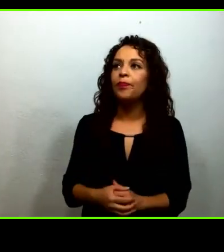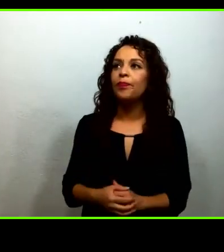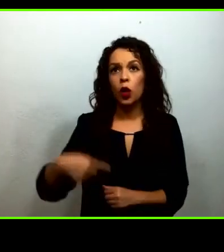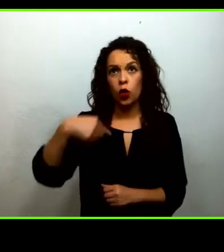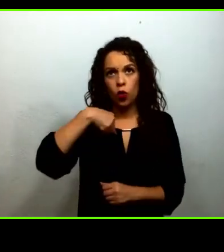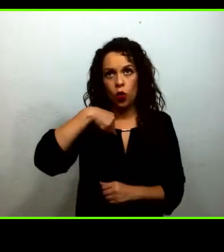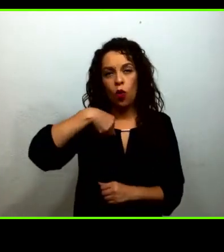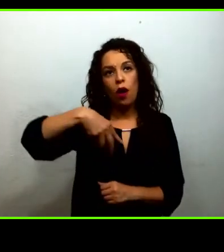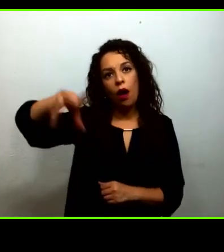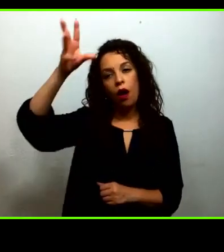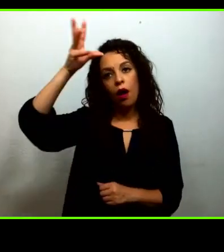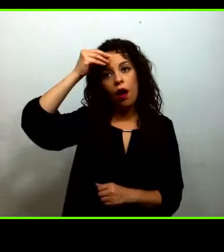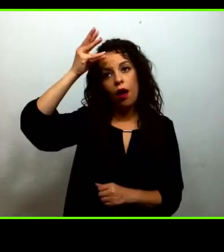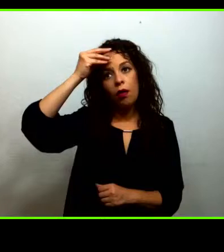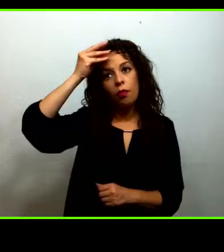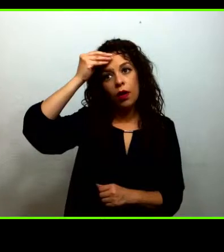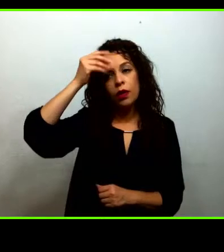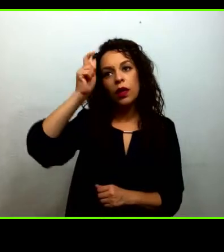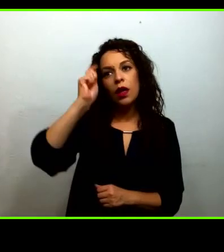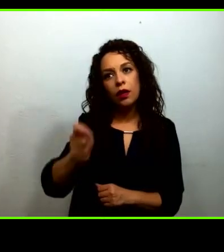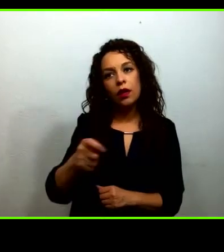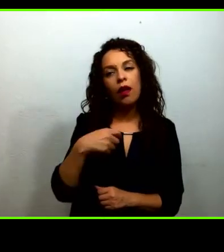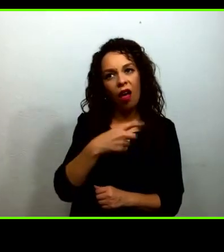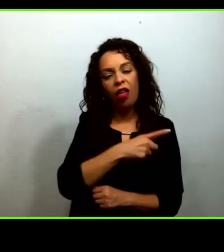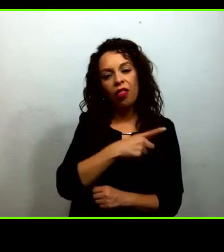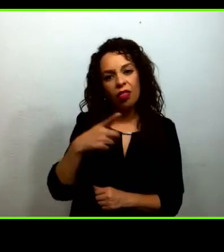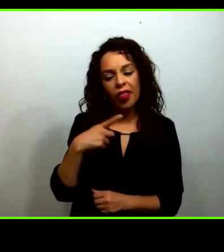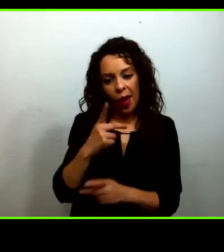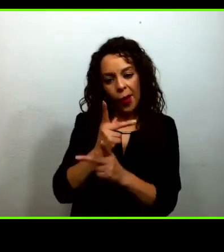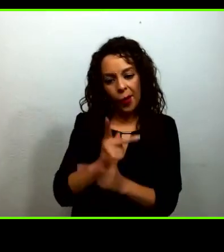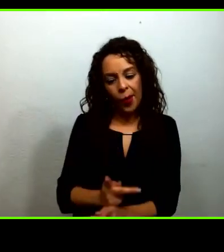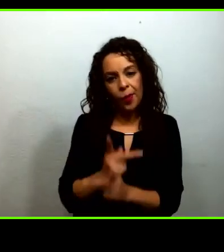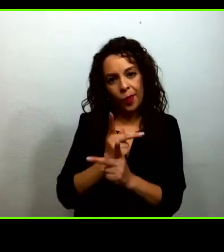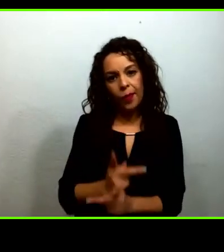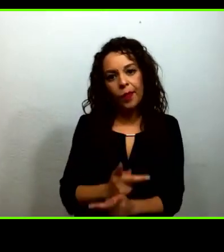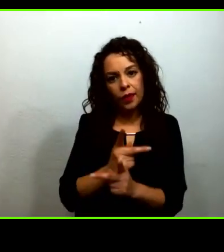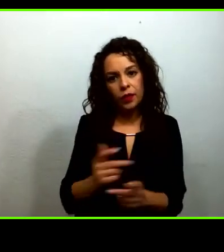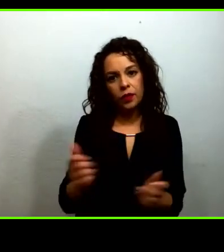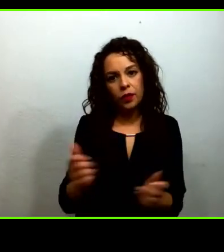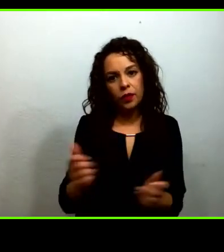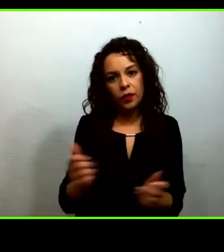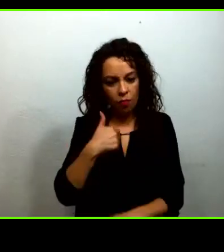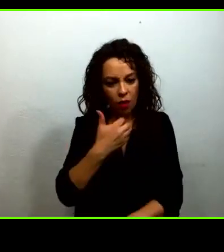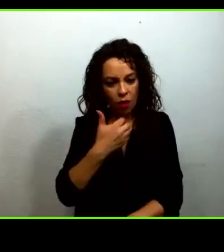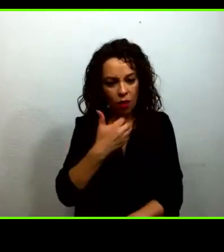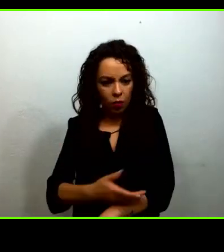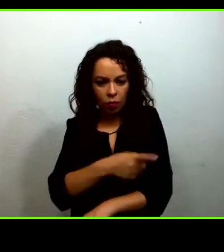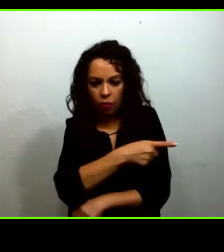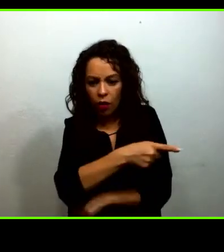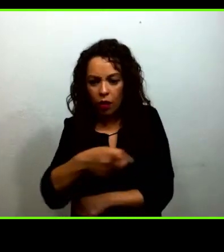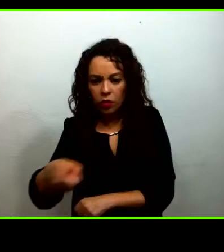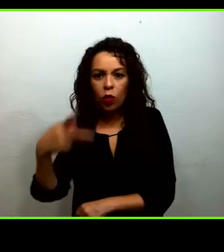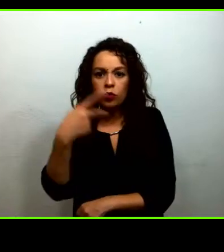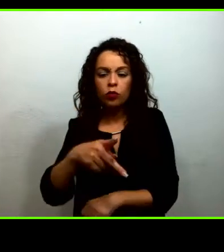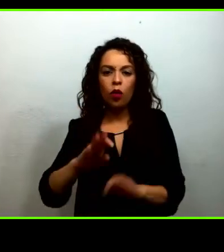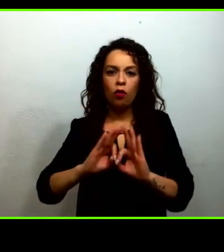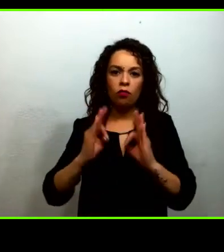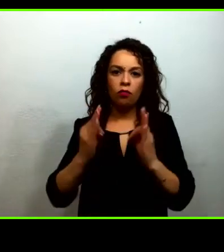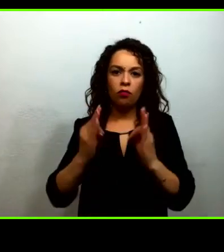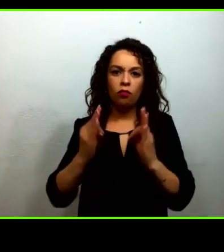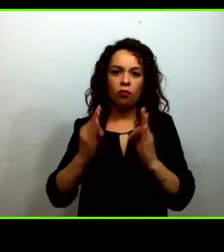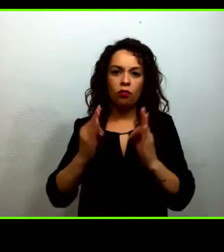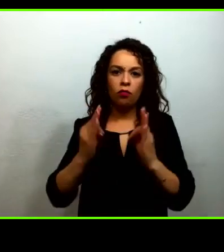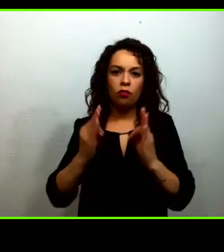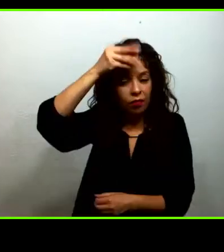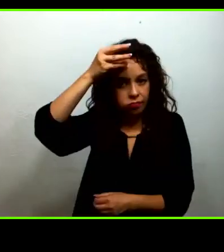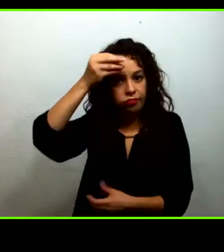paciente con el aprendizaje de mis compañeros como fueron los tutores que